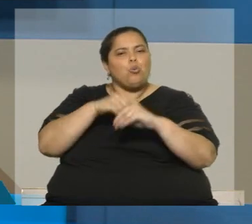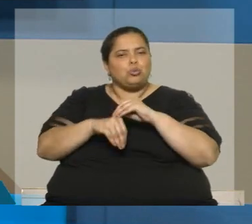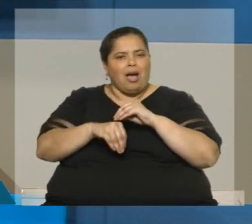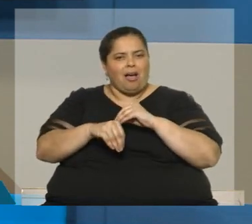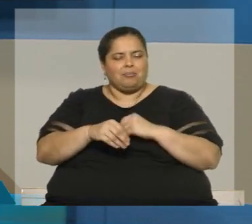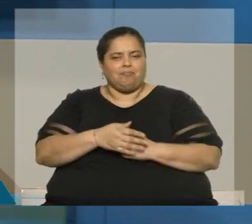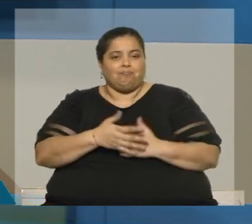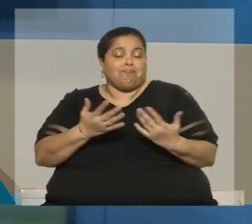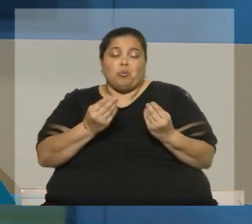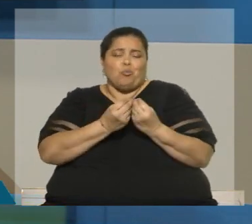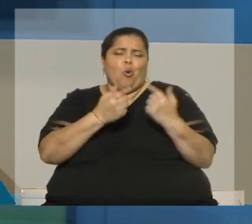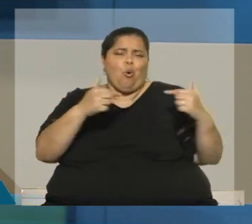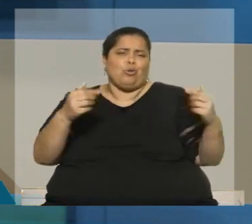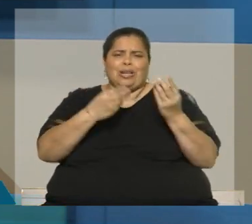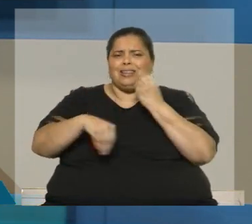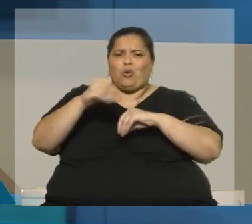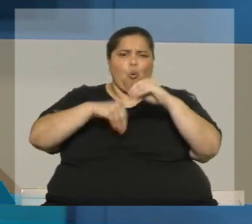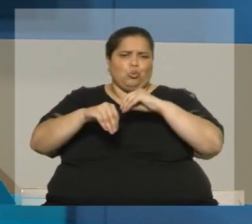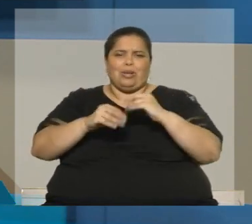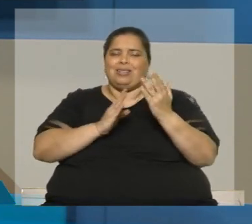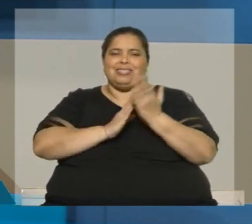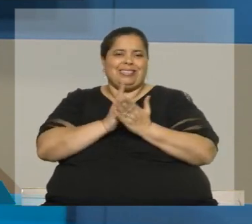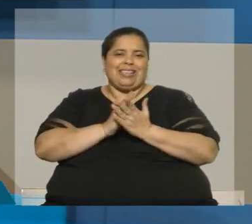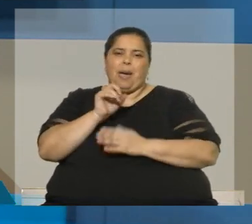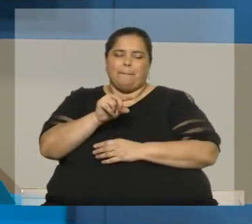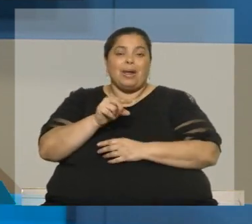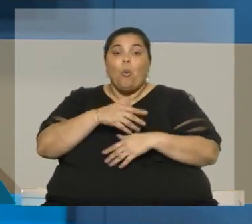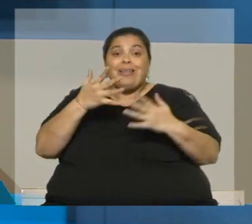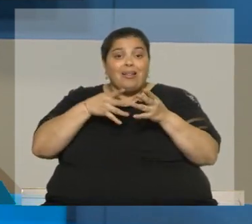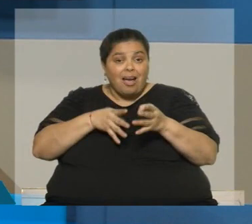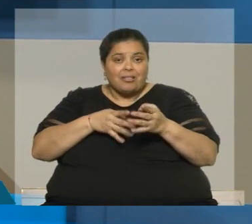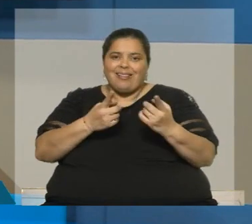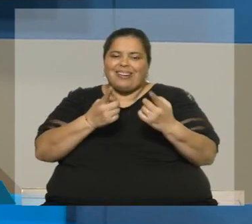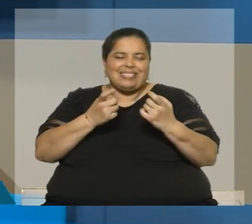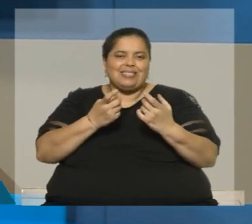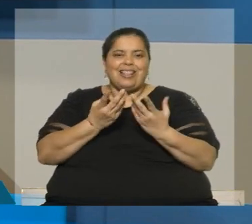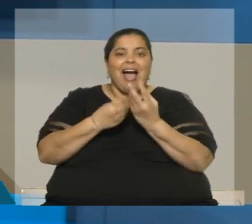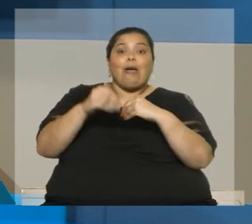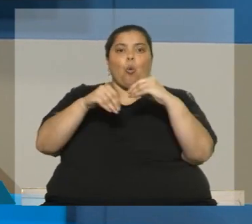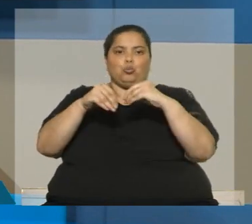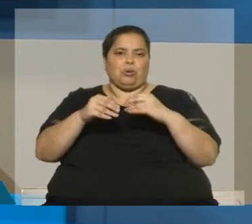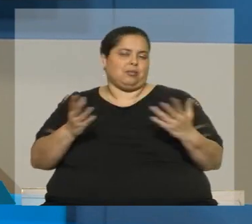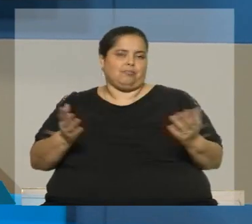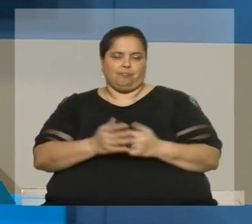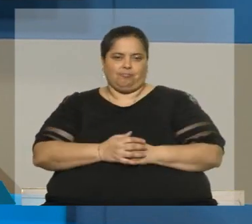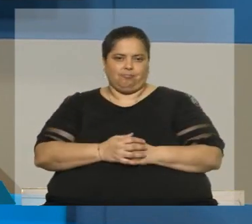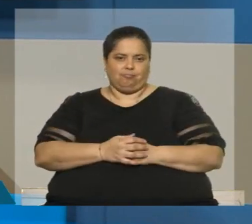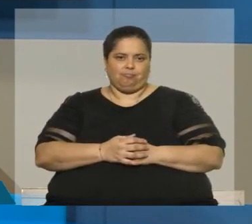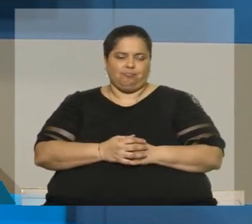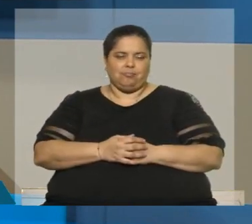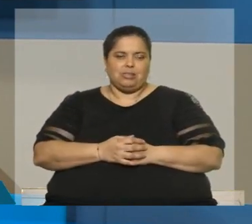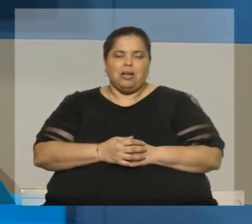como tantas otras un casus belli. Toda guerra necesita un casus belli que justifique. Fíjese en este caso que ni siquiera es un casus belli porque no